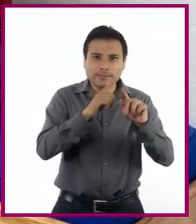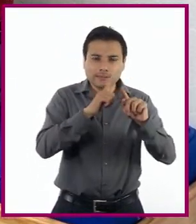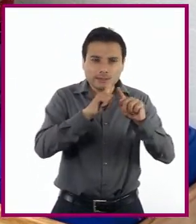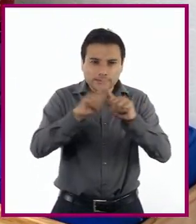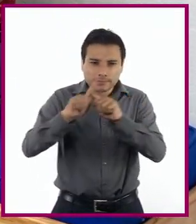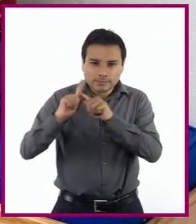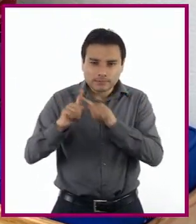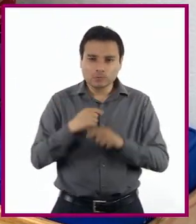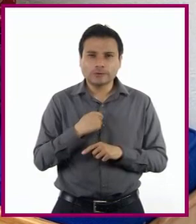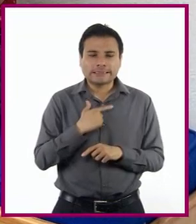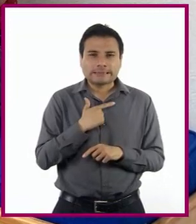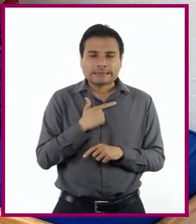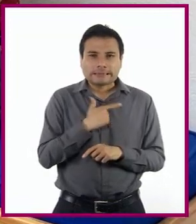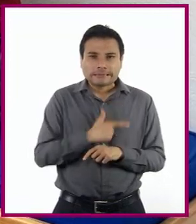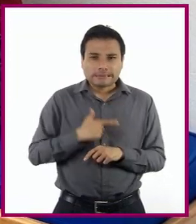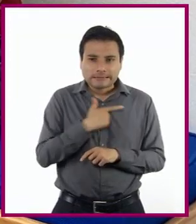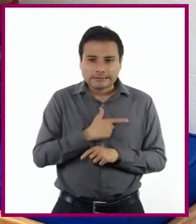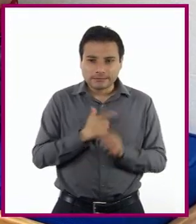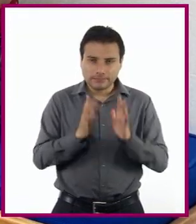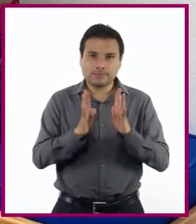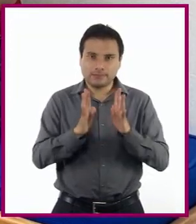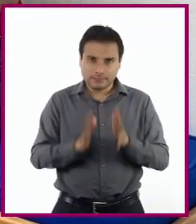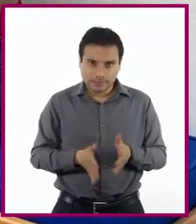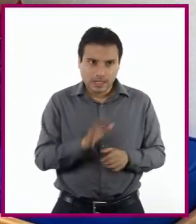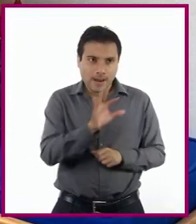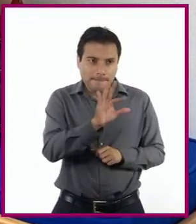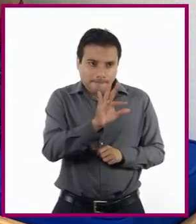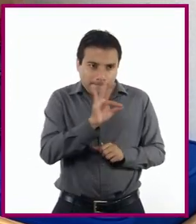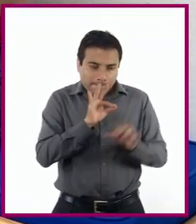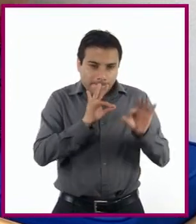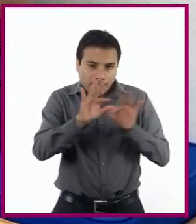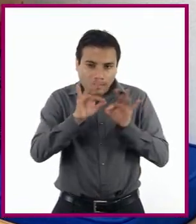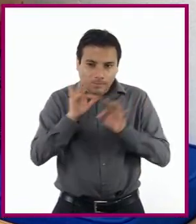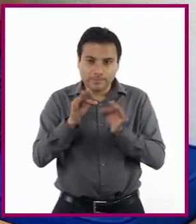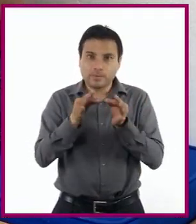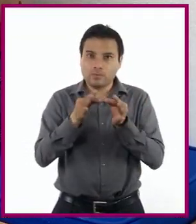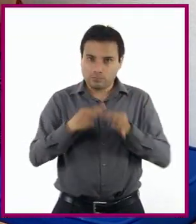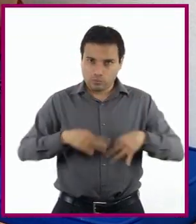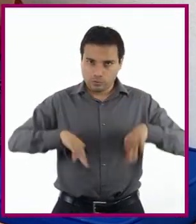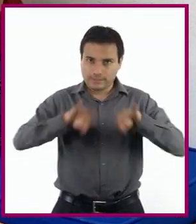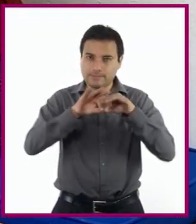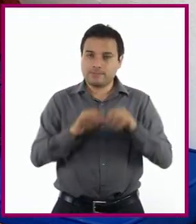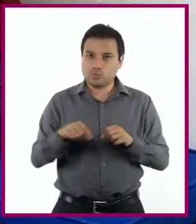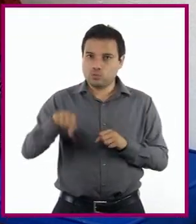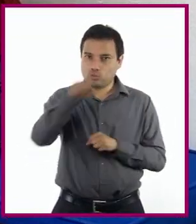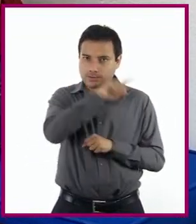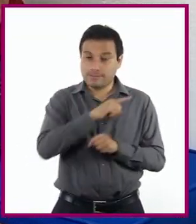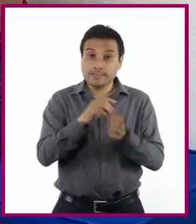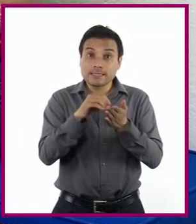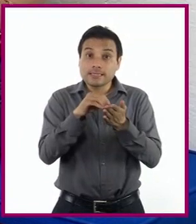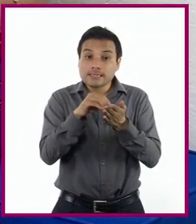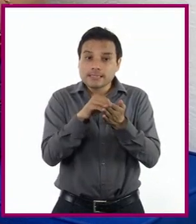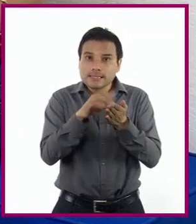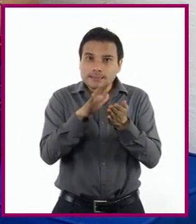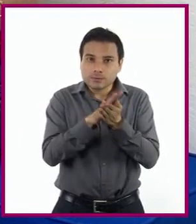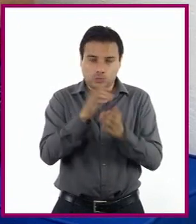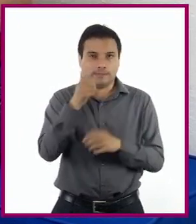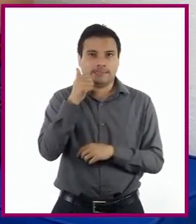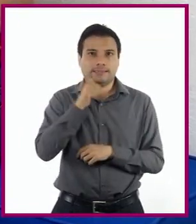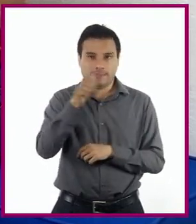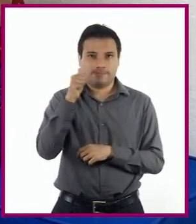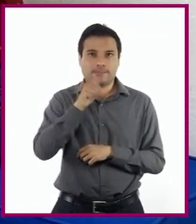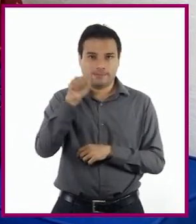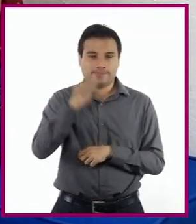colores Que nos podrían ayudar A contar nuestro estudio Pero es importante Que registremos Cada una de las tomas